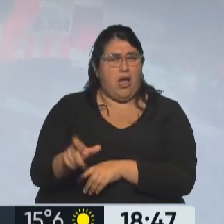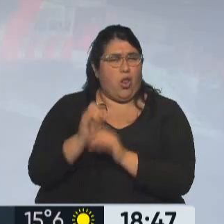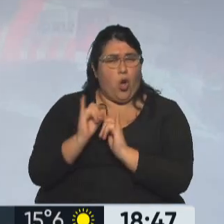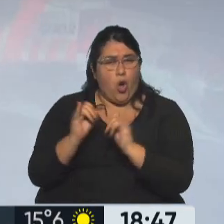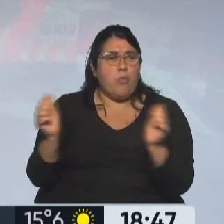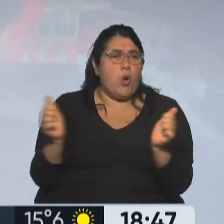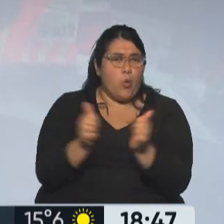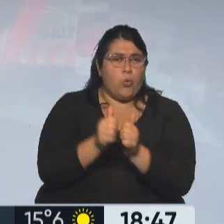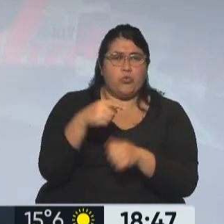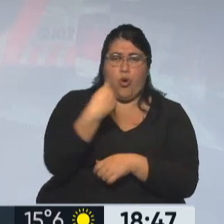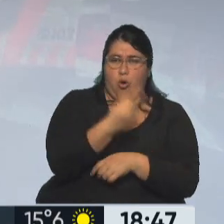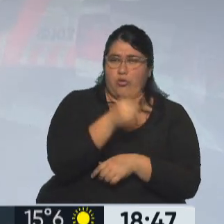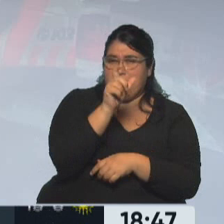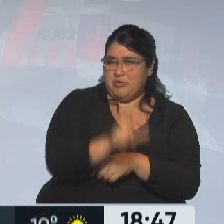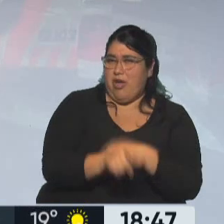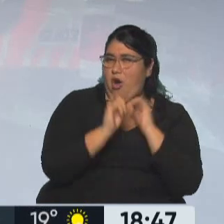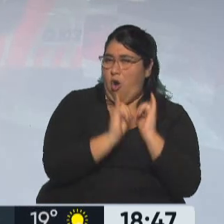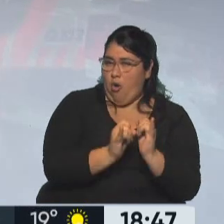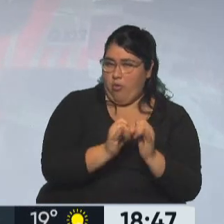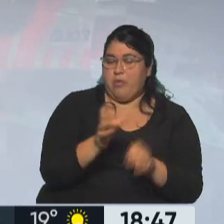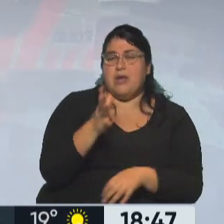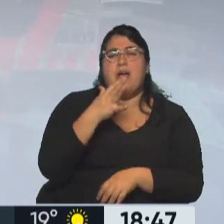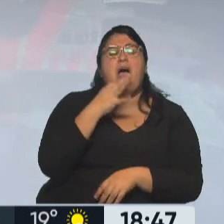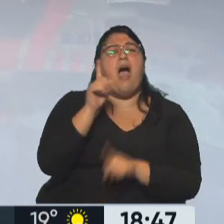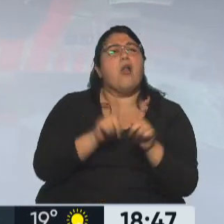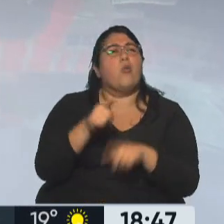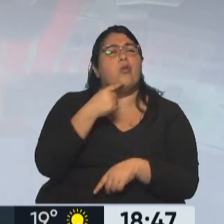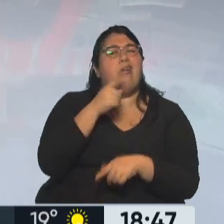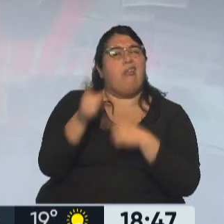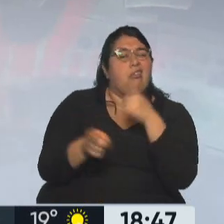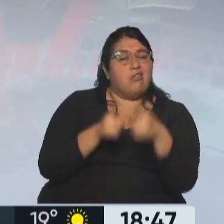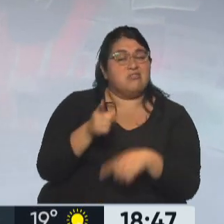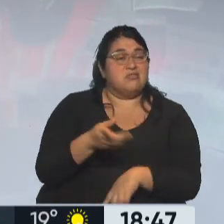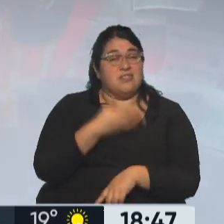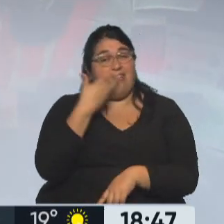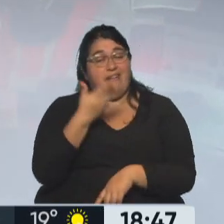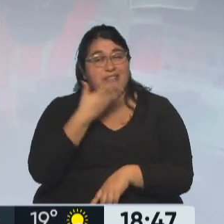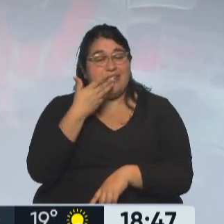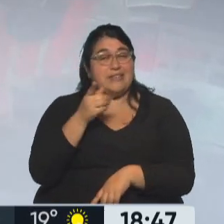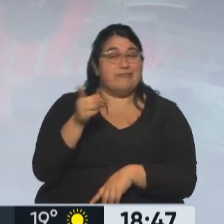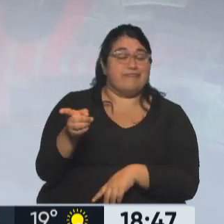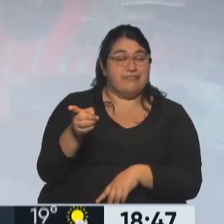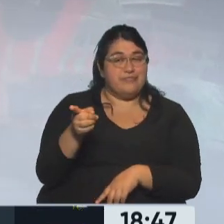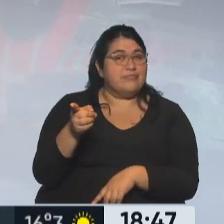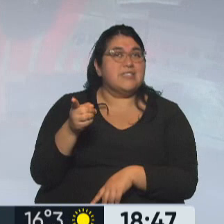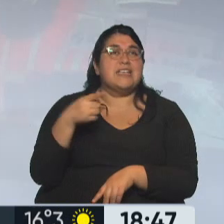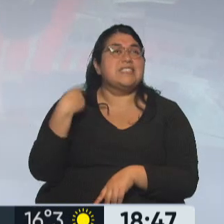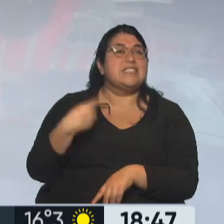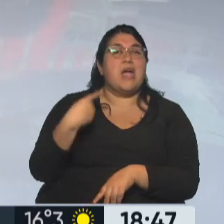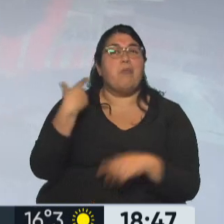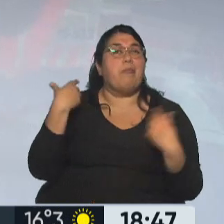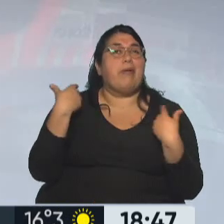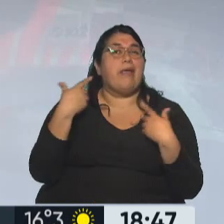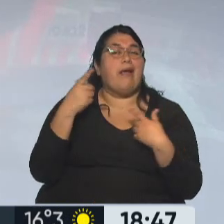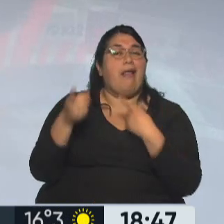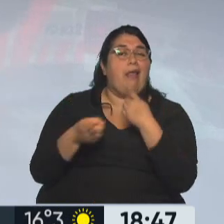otros jóvenes. Por eso cuando hay algunos que subestiman y despectivamente generalizan a los